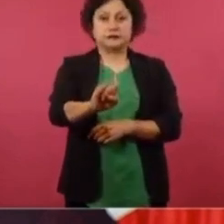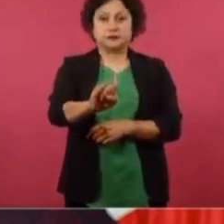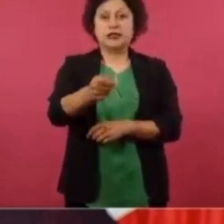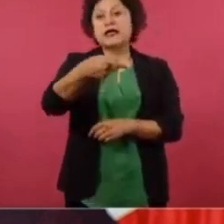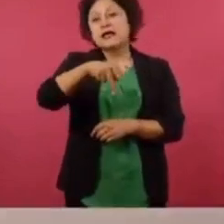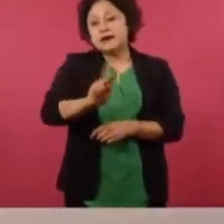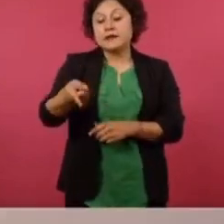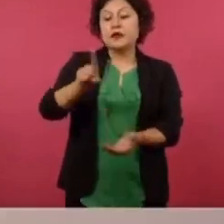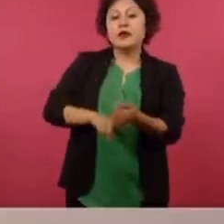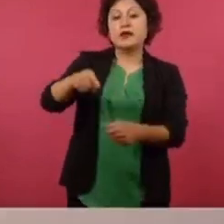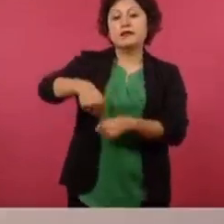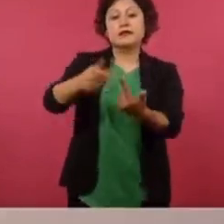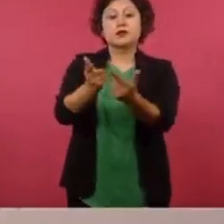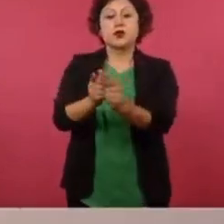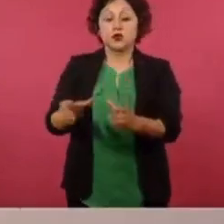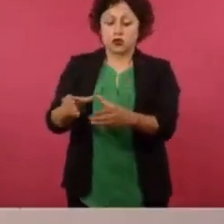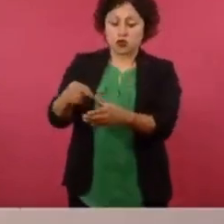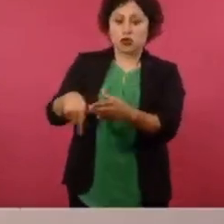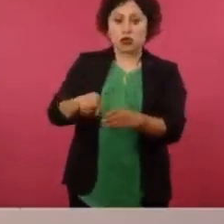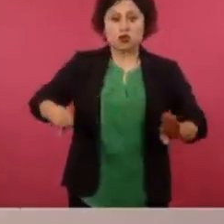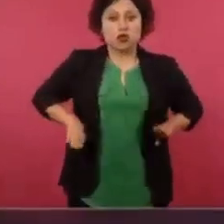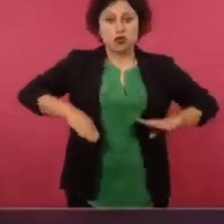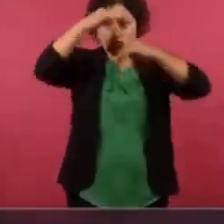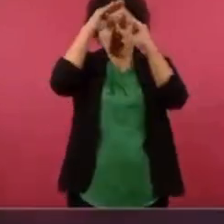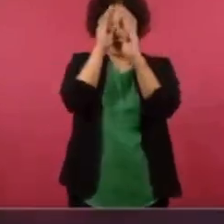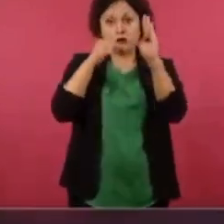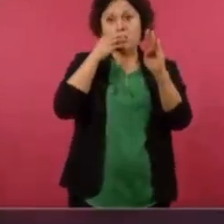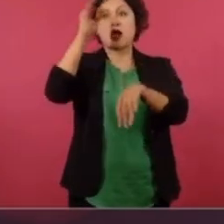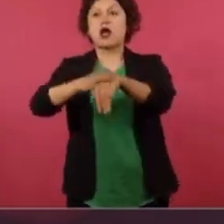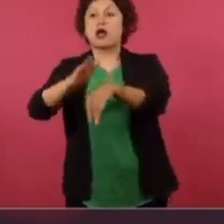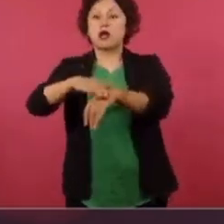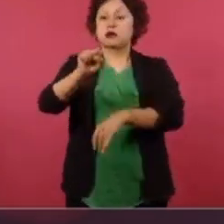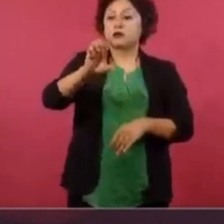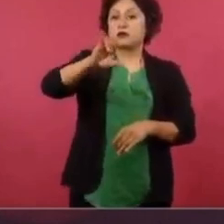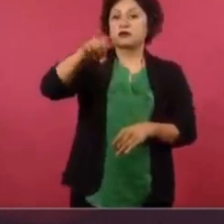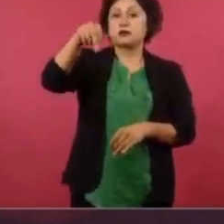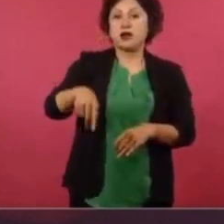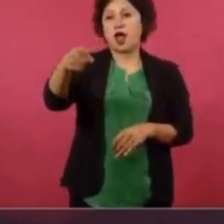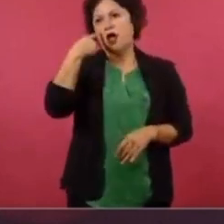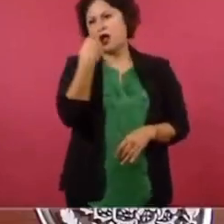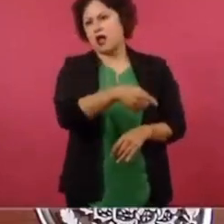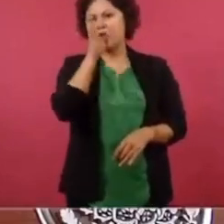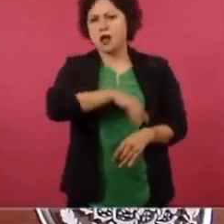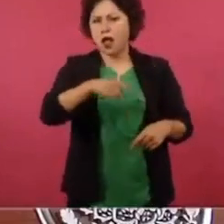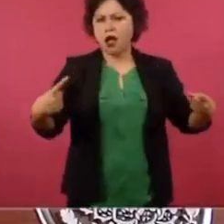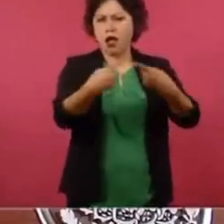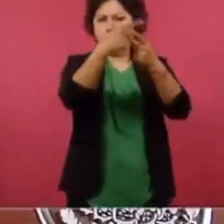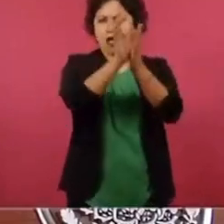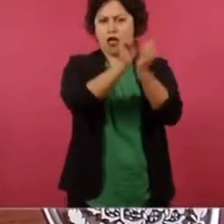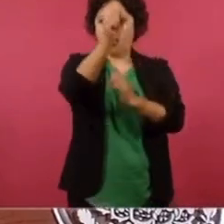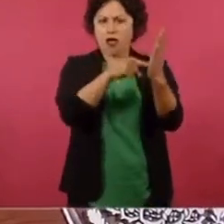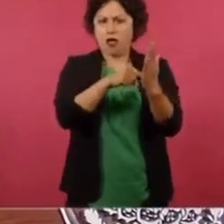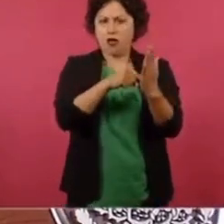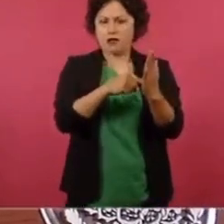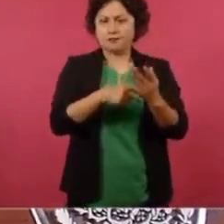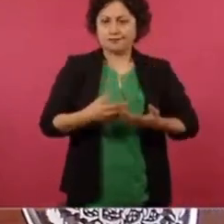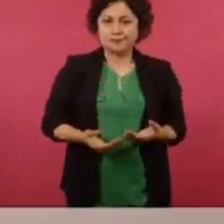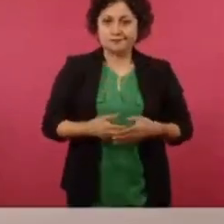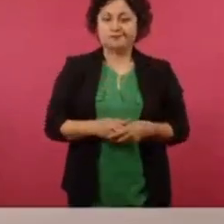pero el Bloque Conservador acudió a la Corte para declarar inconstitucional la ley que